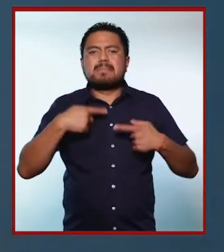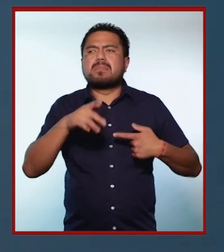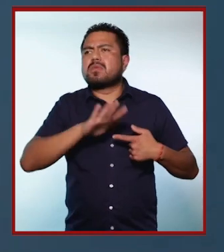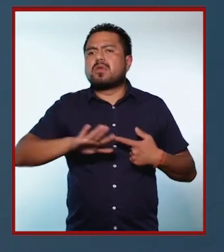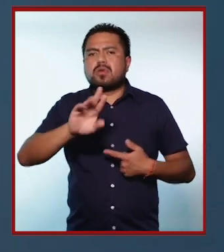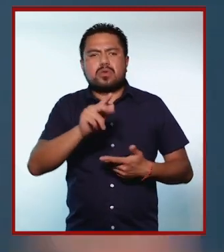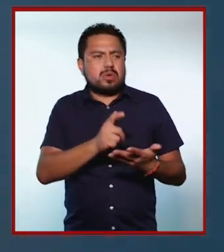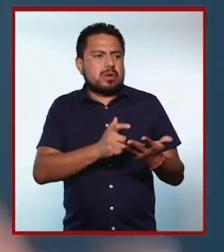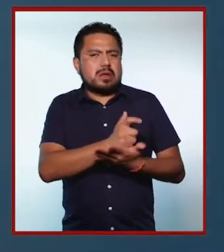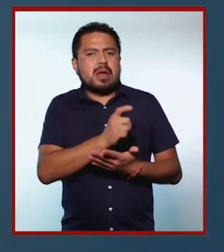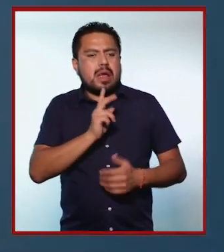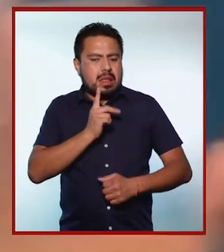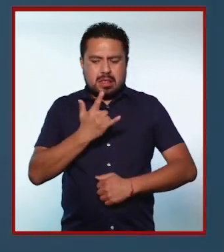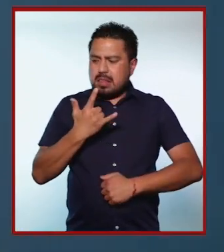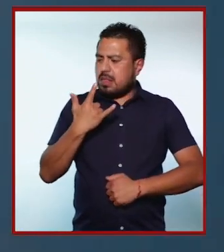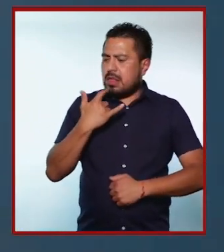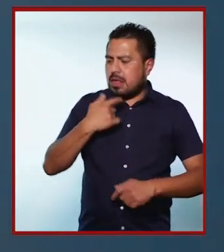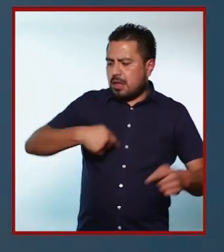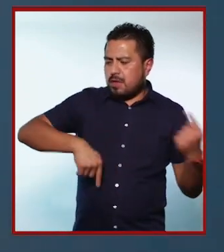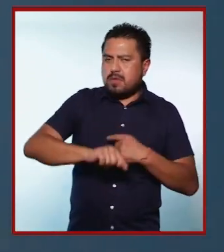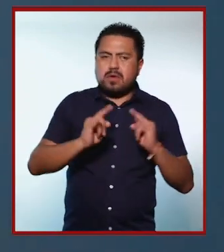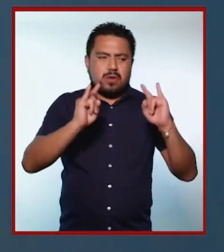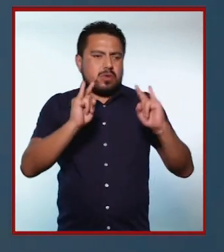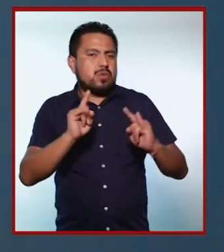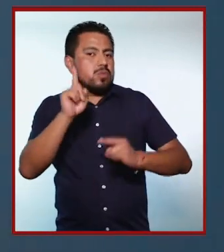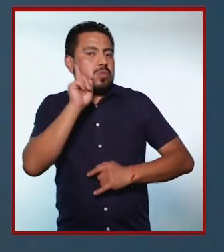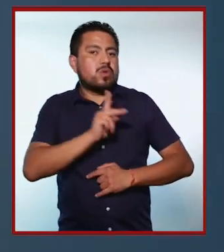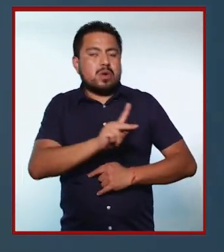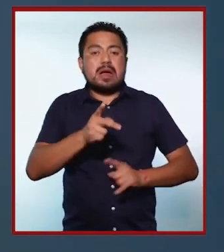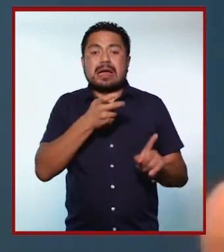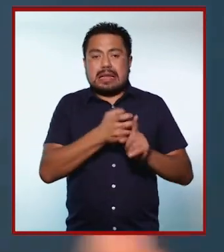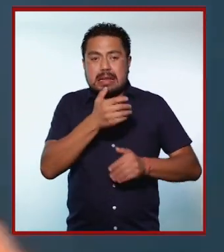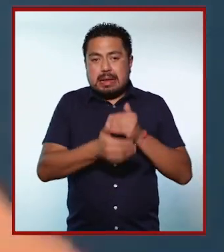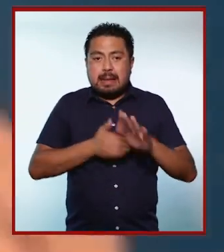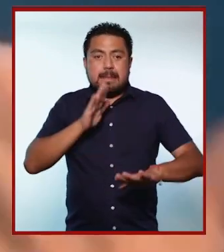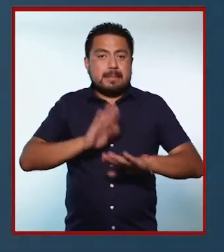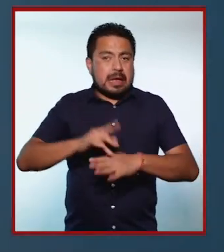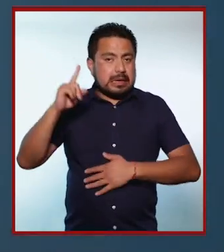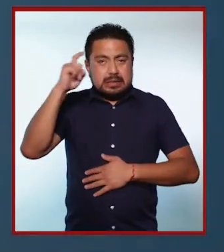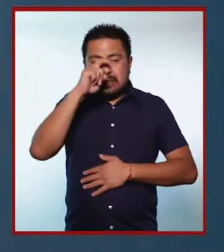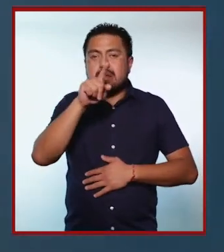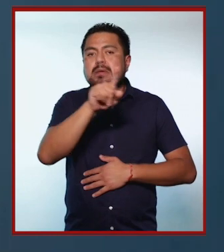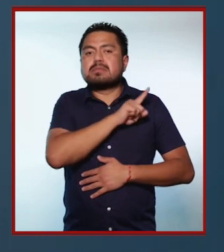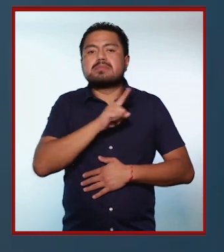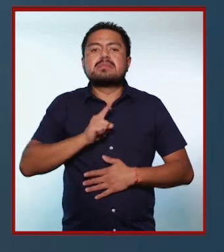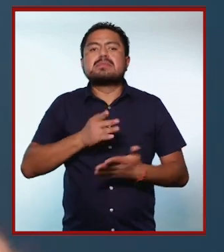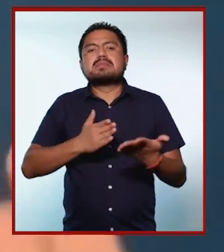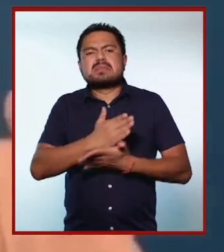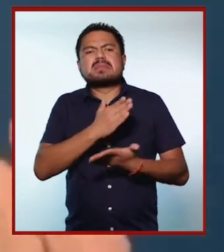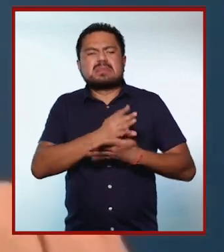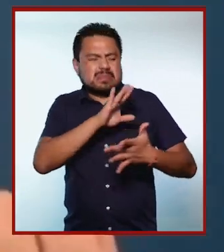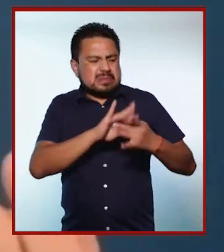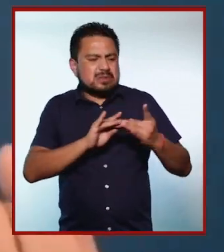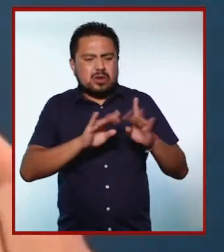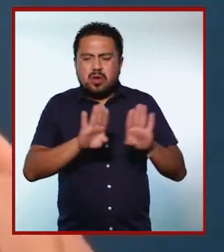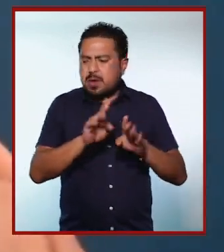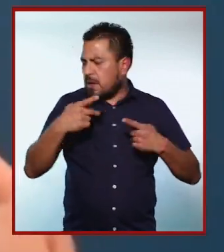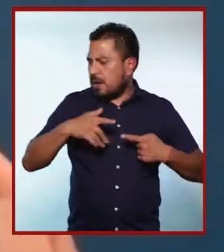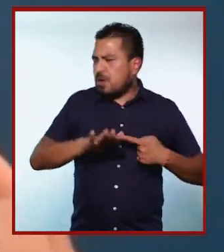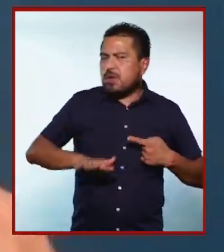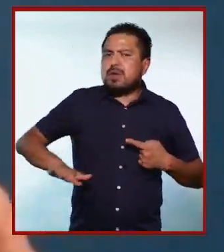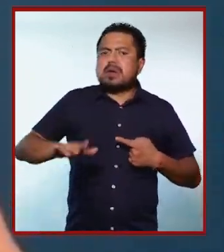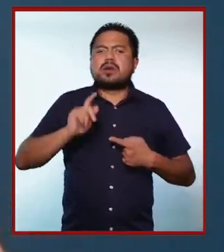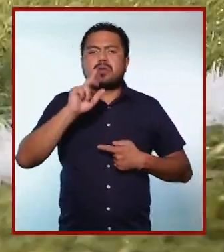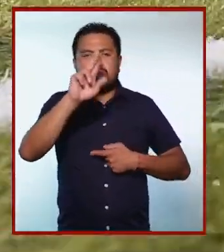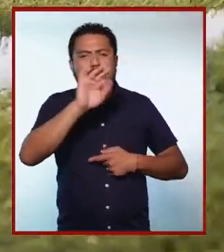La gente no paga por ir a ver a las mujeres. Entonces, hay que, o es un proceso muy complejo porque hay que analizar por qué como